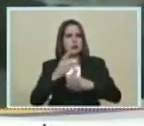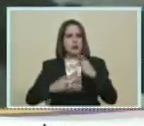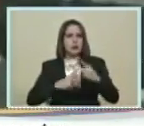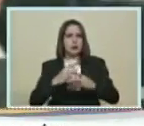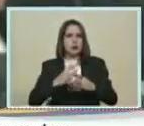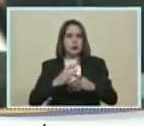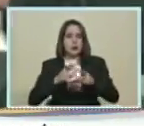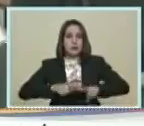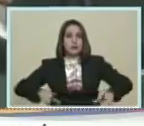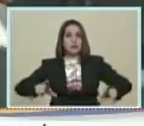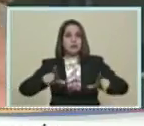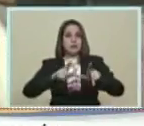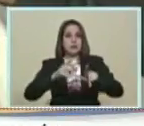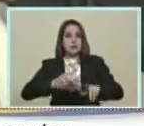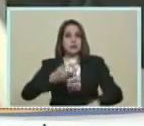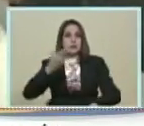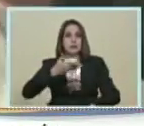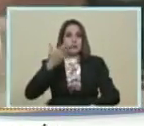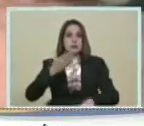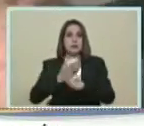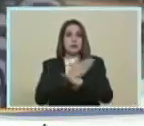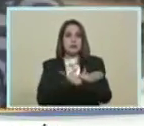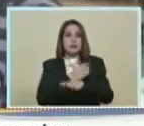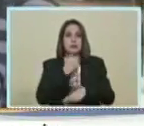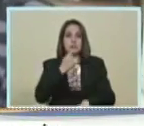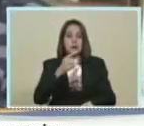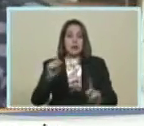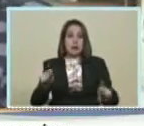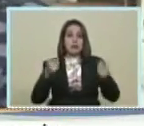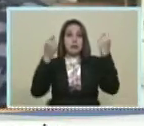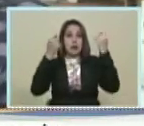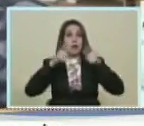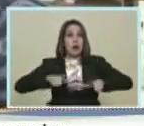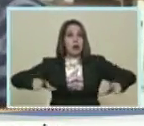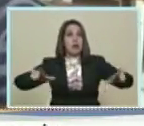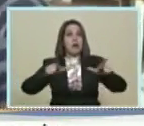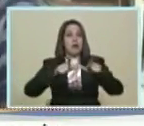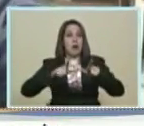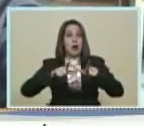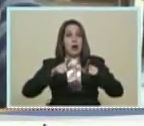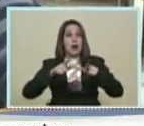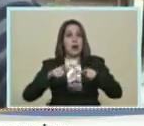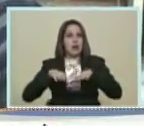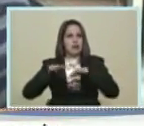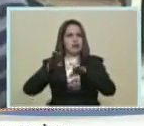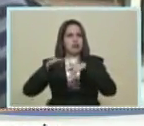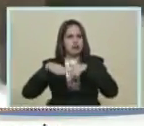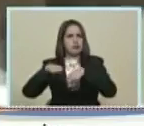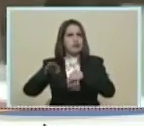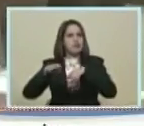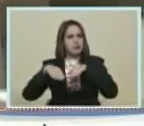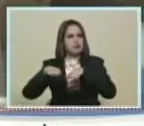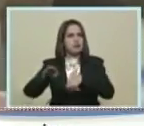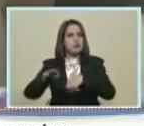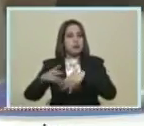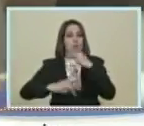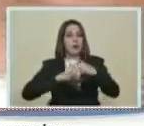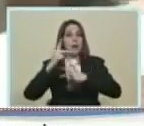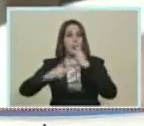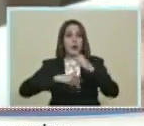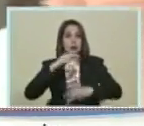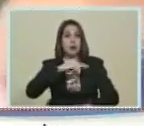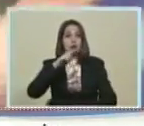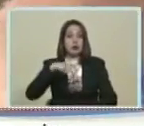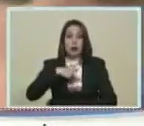El espacio Como ya Habían comentado ¿Verdad? Este espacio Fue recuperado Por el frente textil De estos productores Nosotros mismos